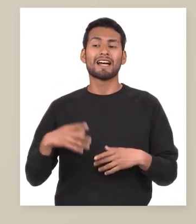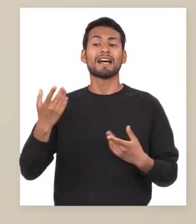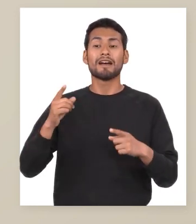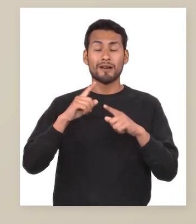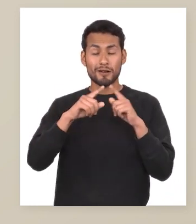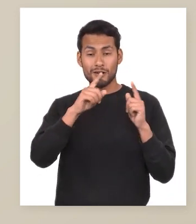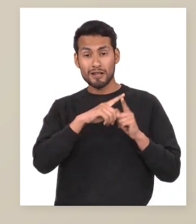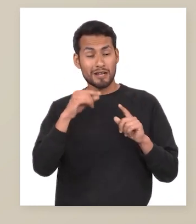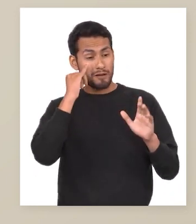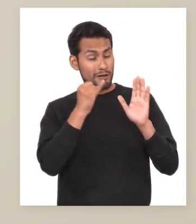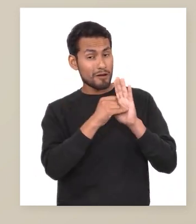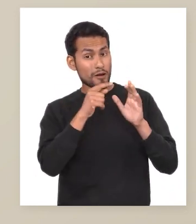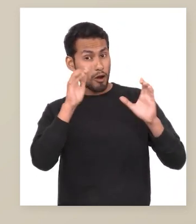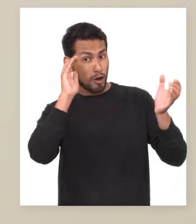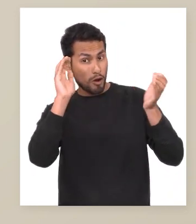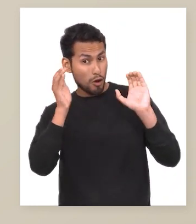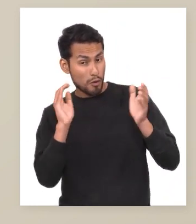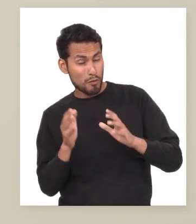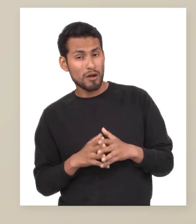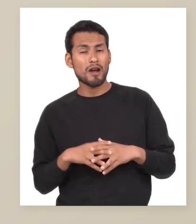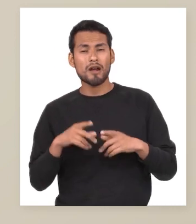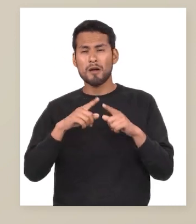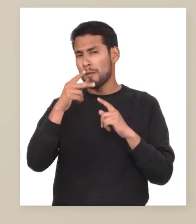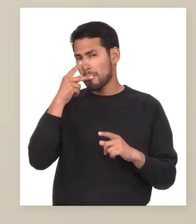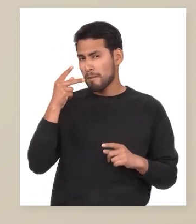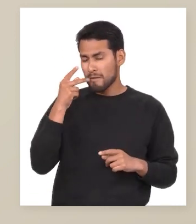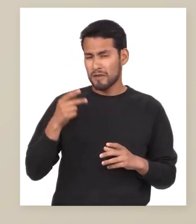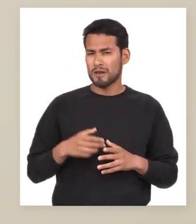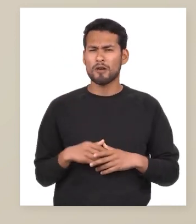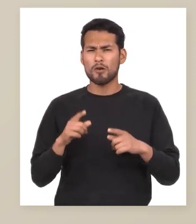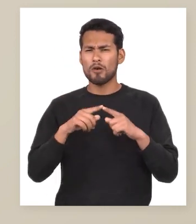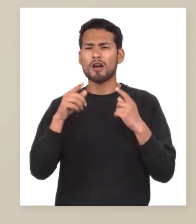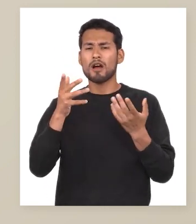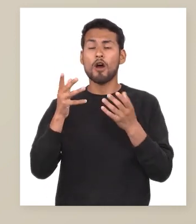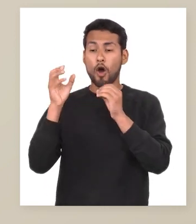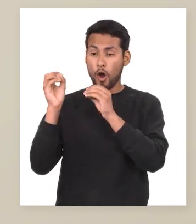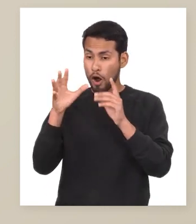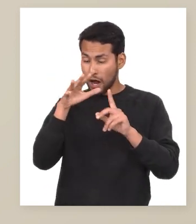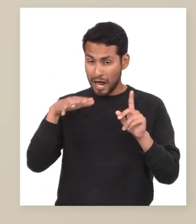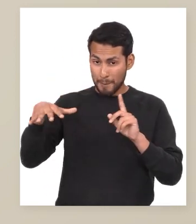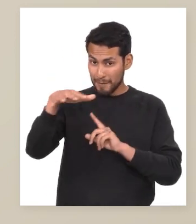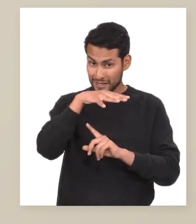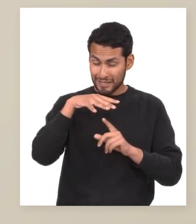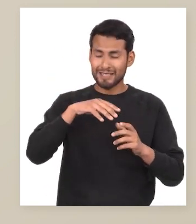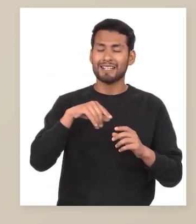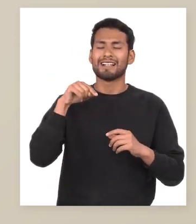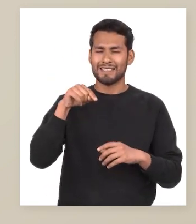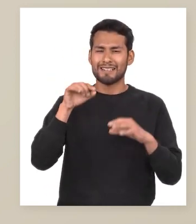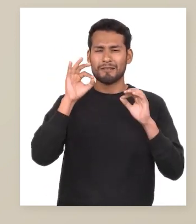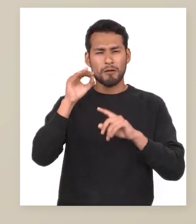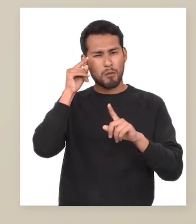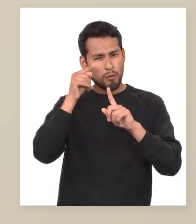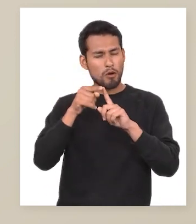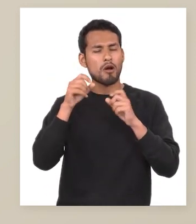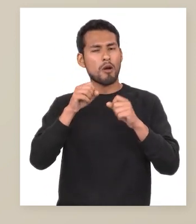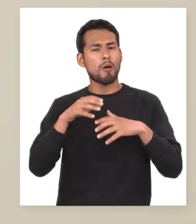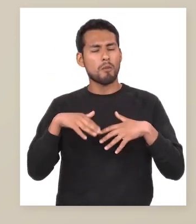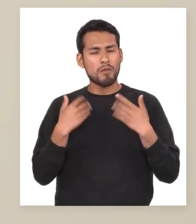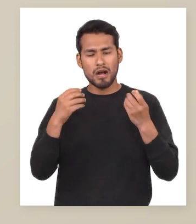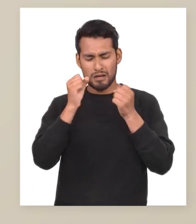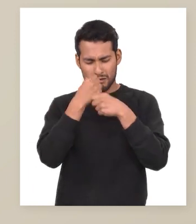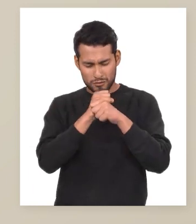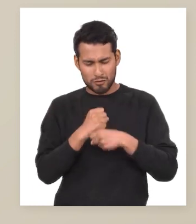imágenes sensoriales, comparaciones, formas verbales y orden espacial Son los puntos que se toman en cuenta al